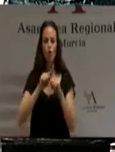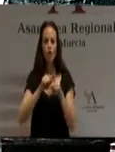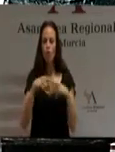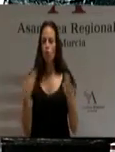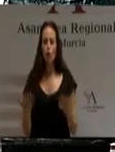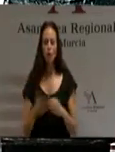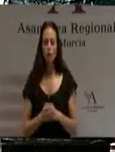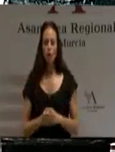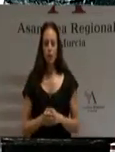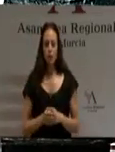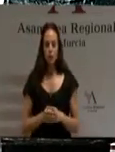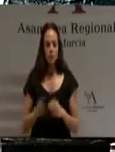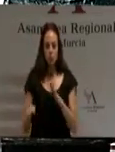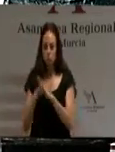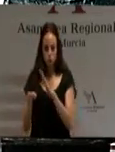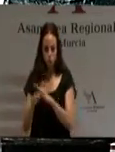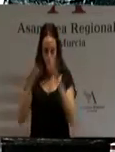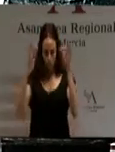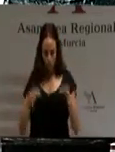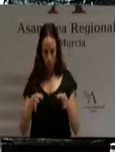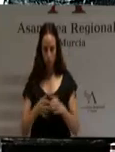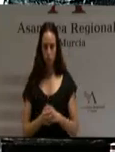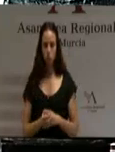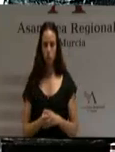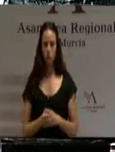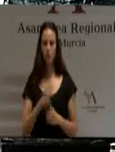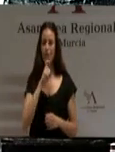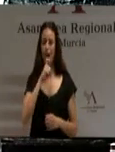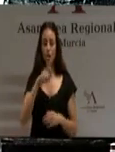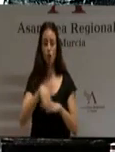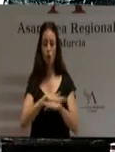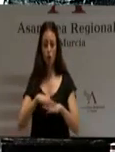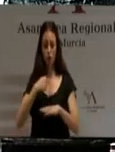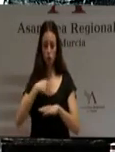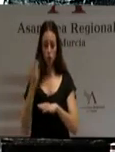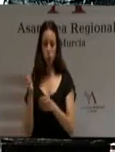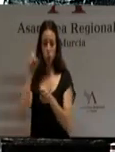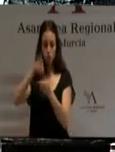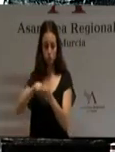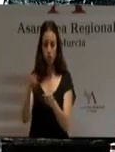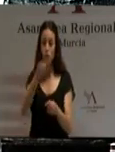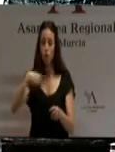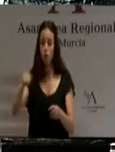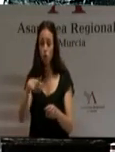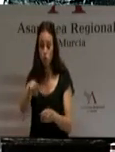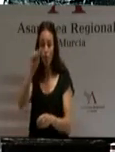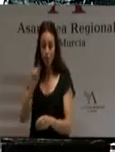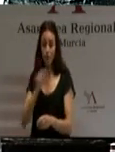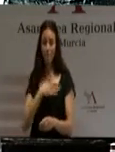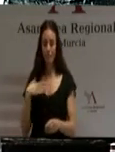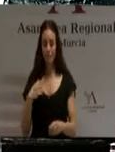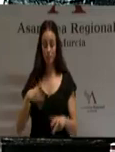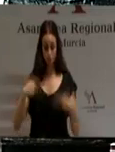esta posición y por ello ya les anuncio que el nuevo Gobierno que voy a formar, si sus señorías así lo deciden, va a